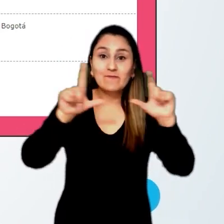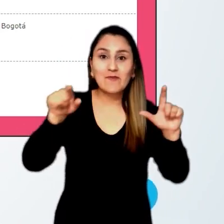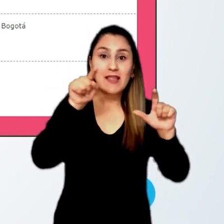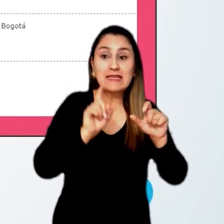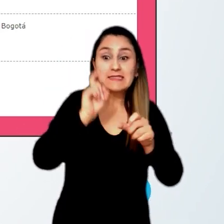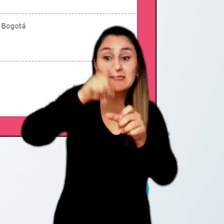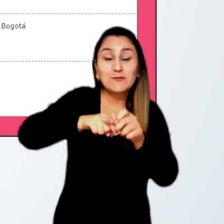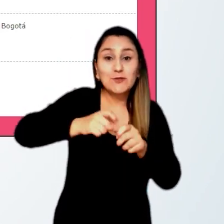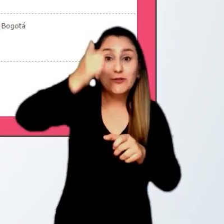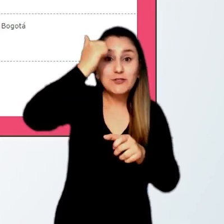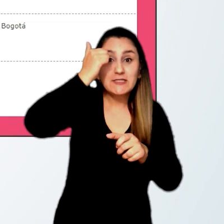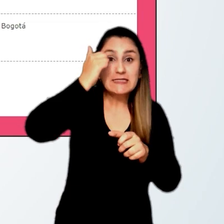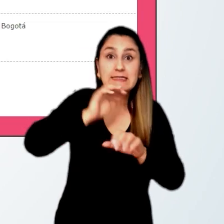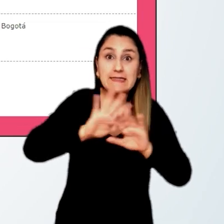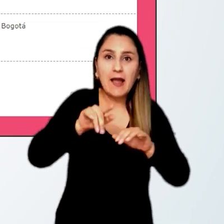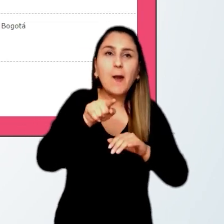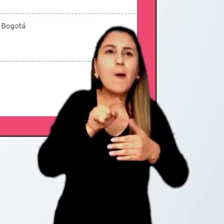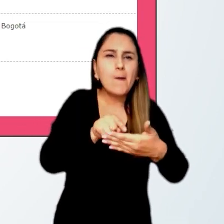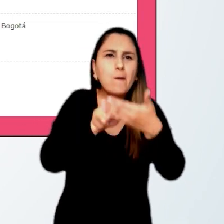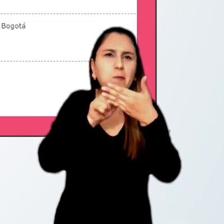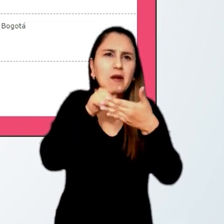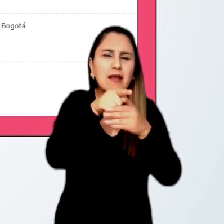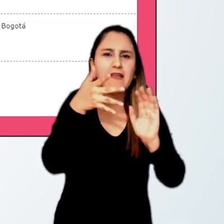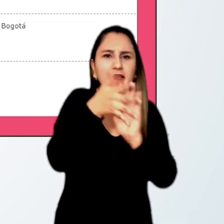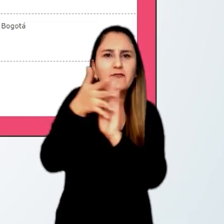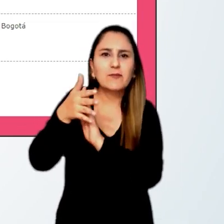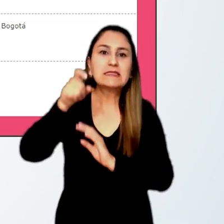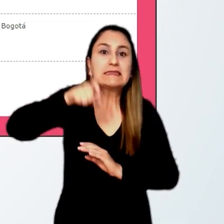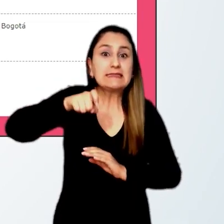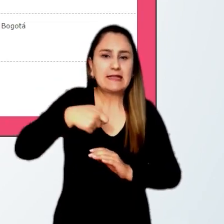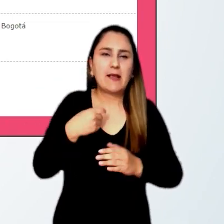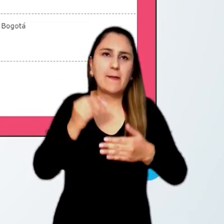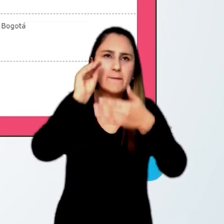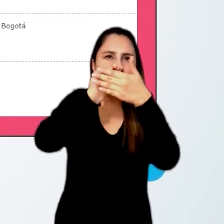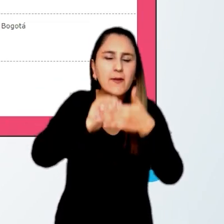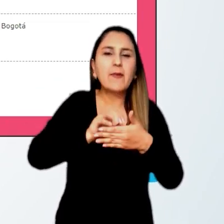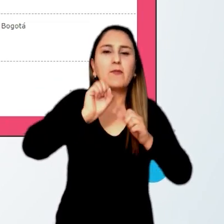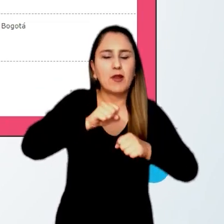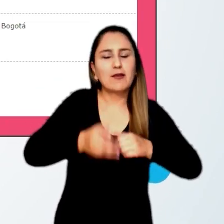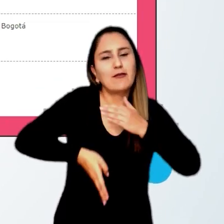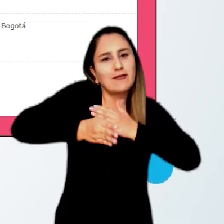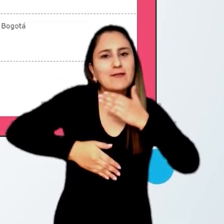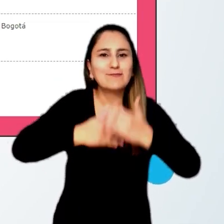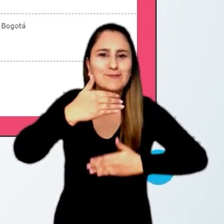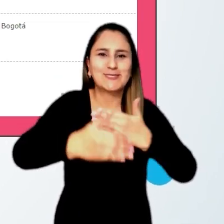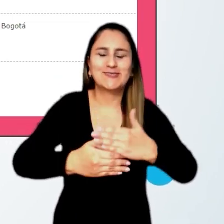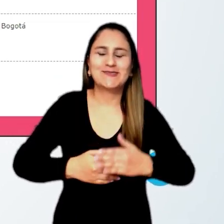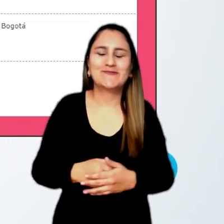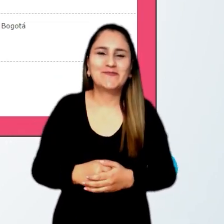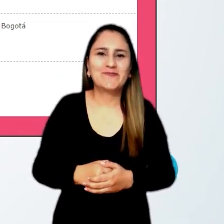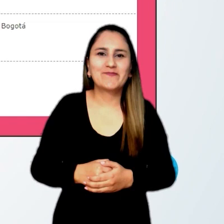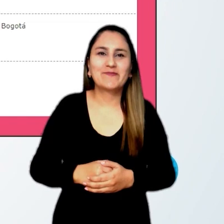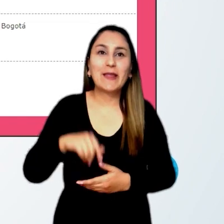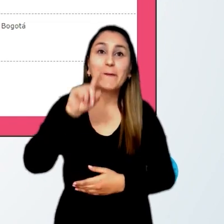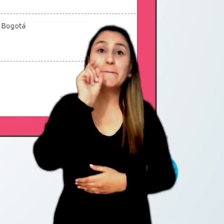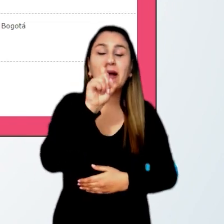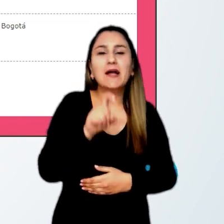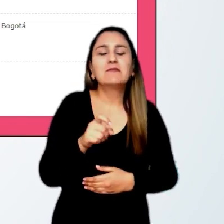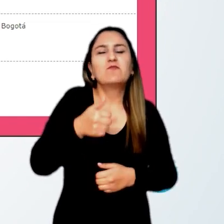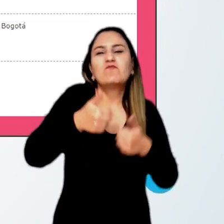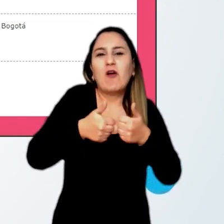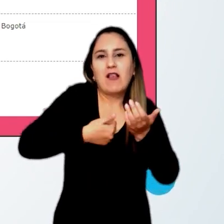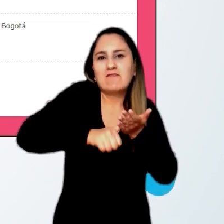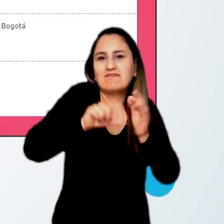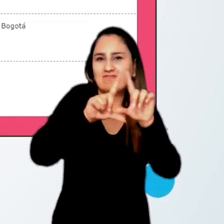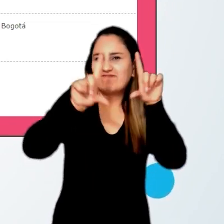inscripción docente se mostrarán los datos requeridos para continuar con el proceso. Seleccione el tipo de